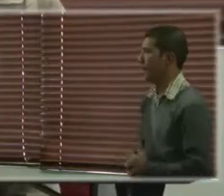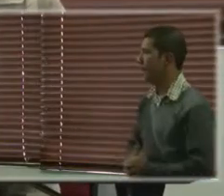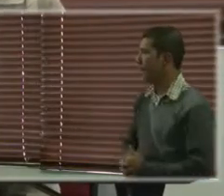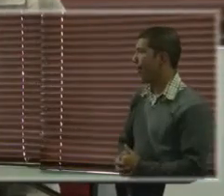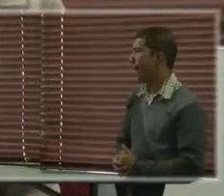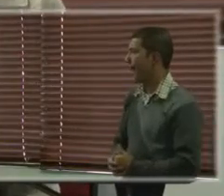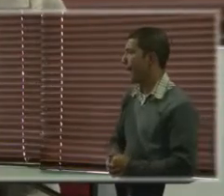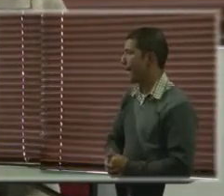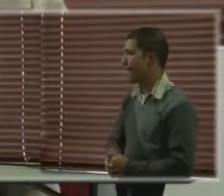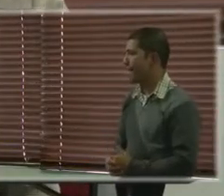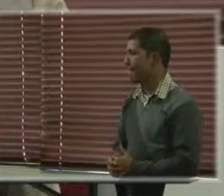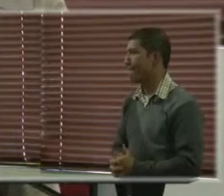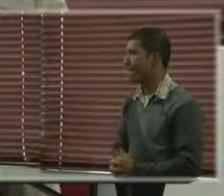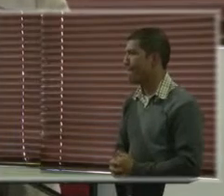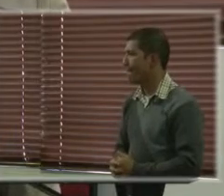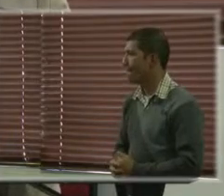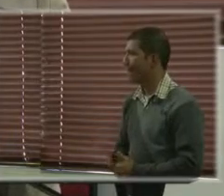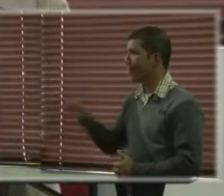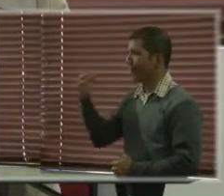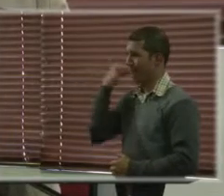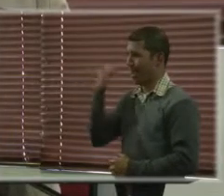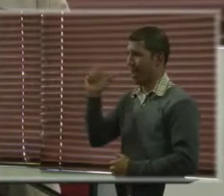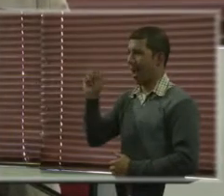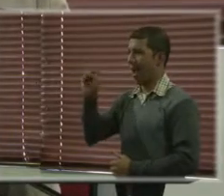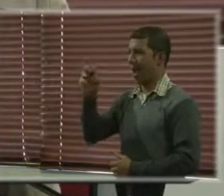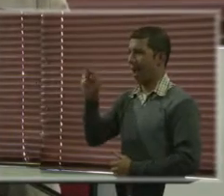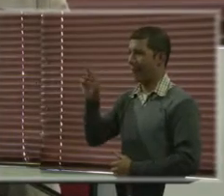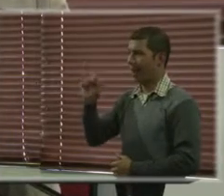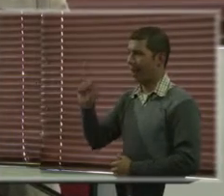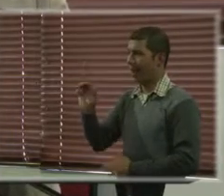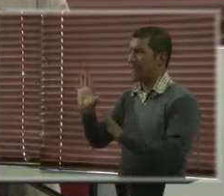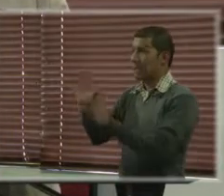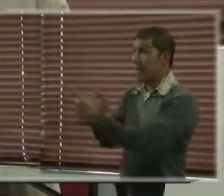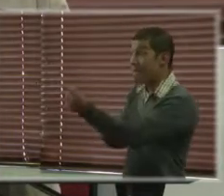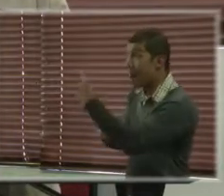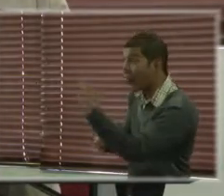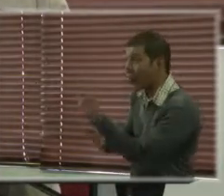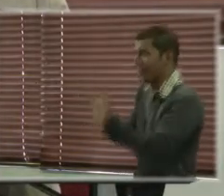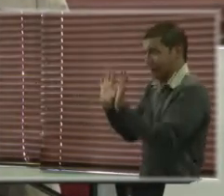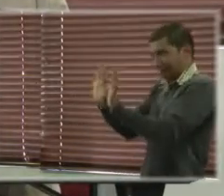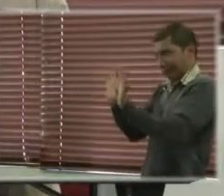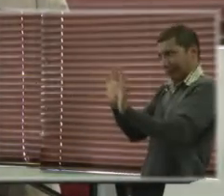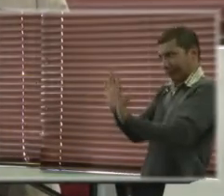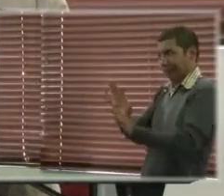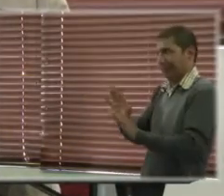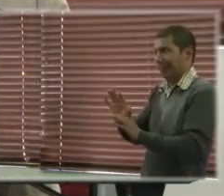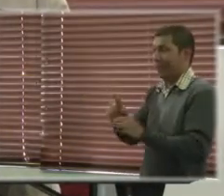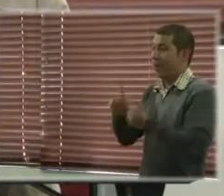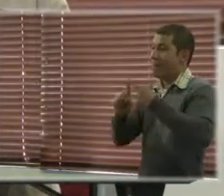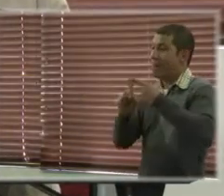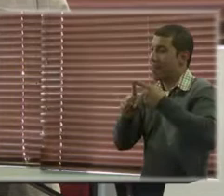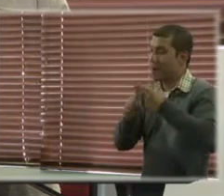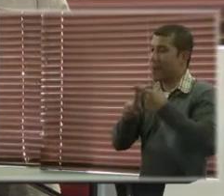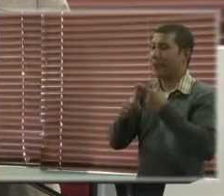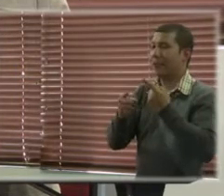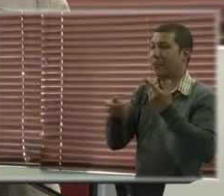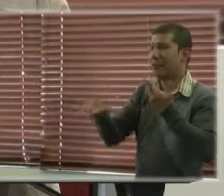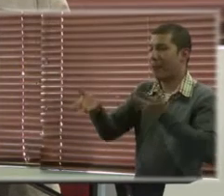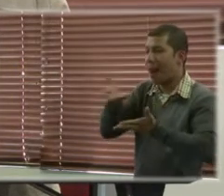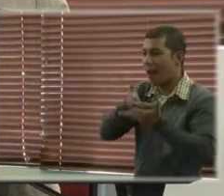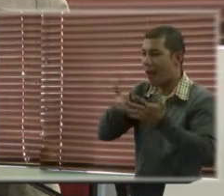Ok, entonces lo que voy a… esa pregunta la vamos a dejar para la segunda parte del evento para hablar sobre…